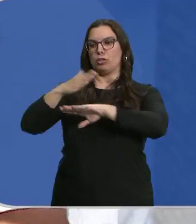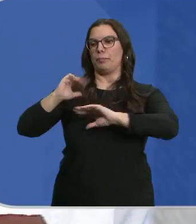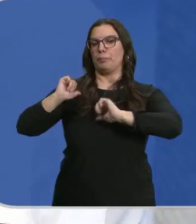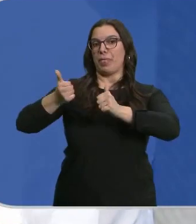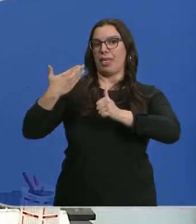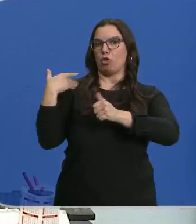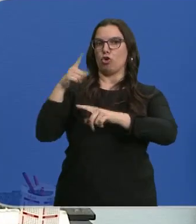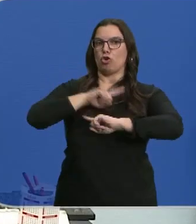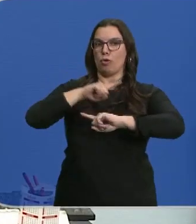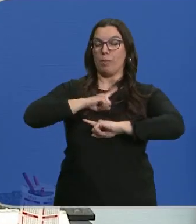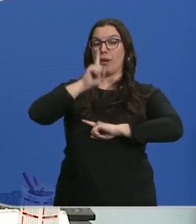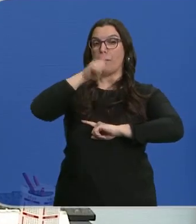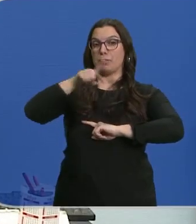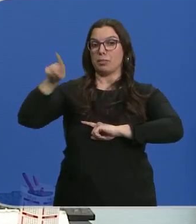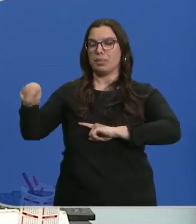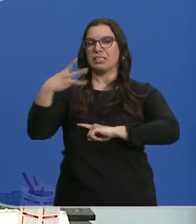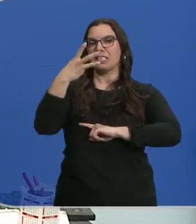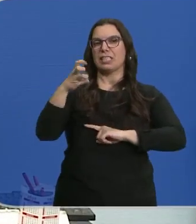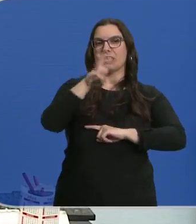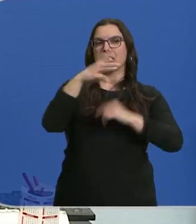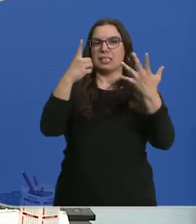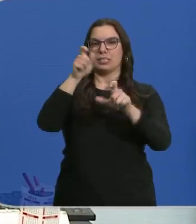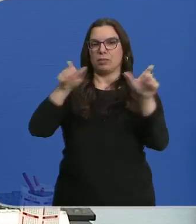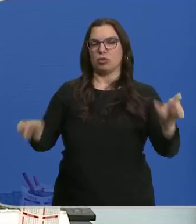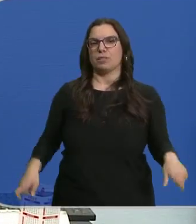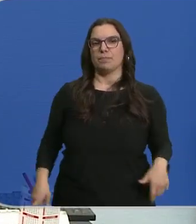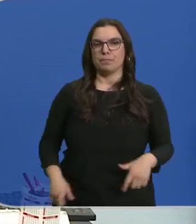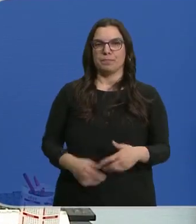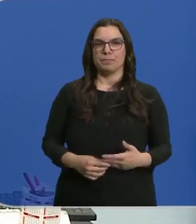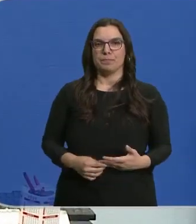noviembre, por las que al mes han pasado 336 pacientes.